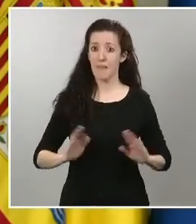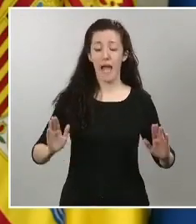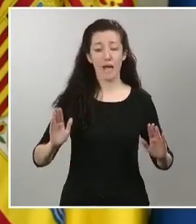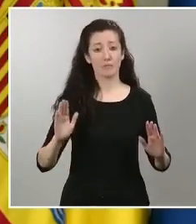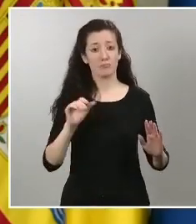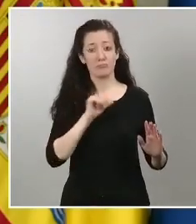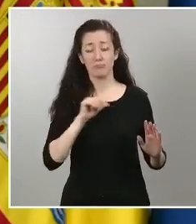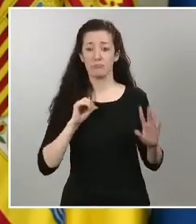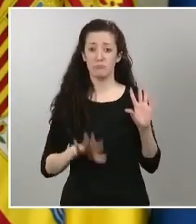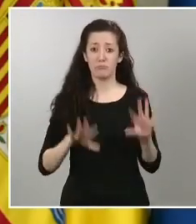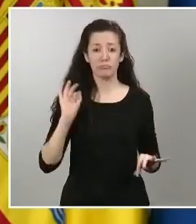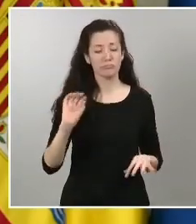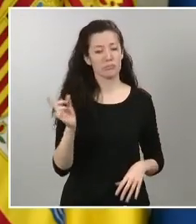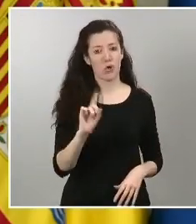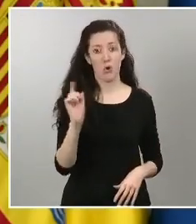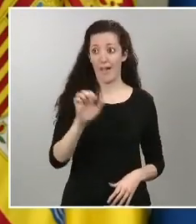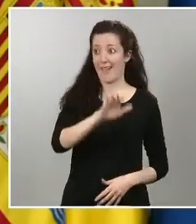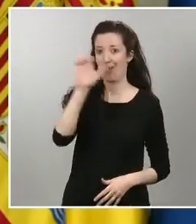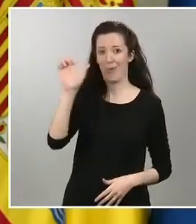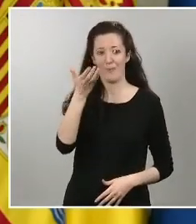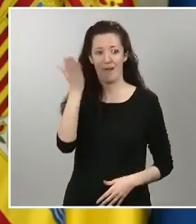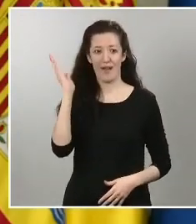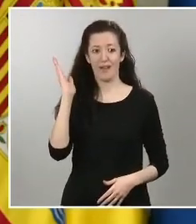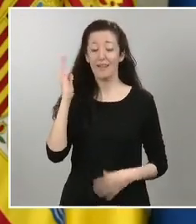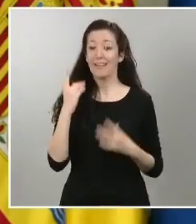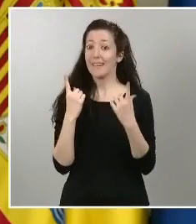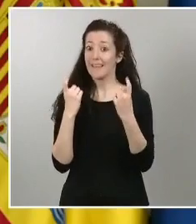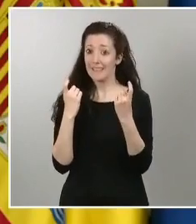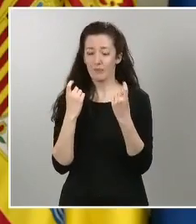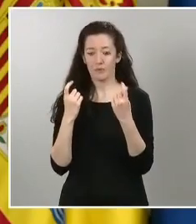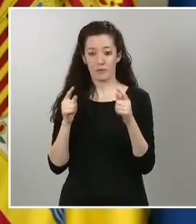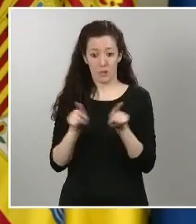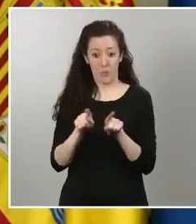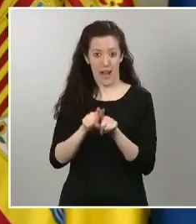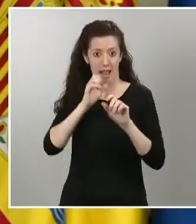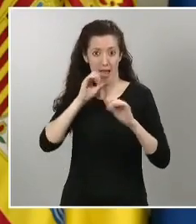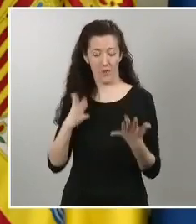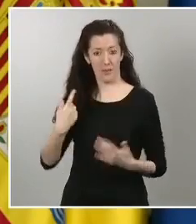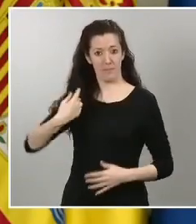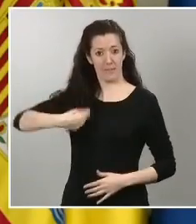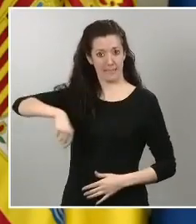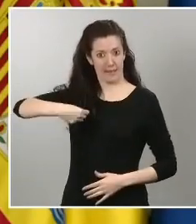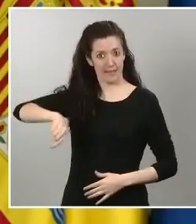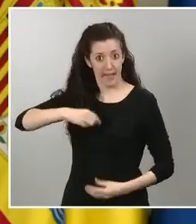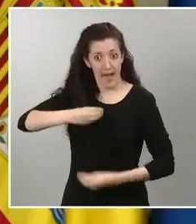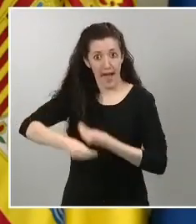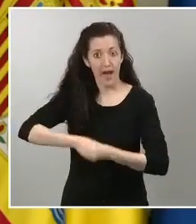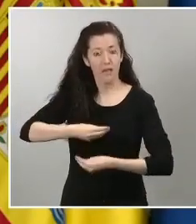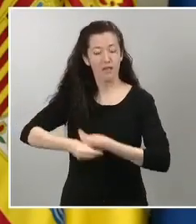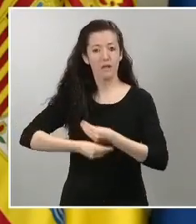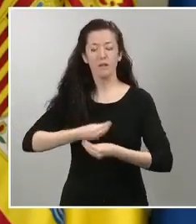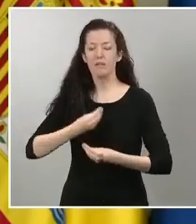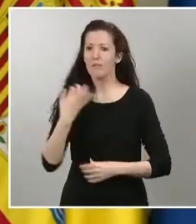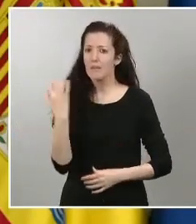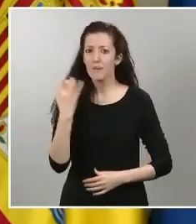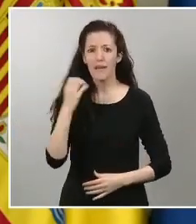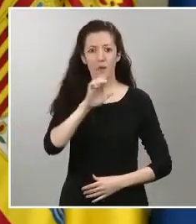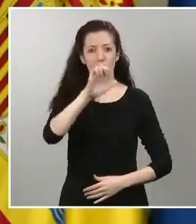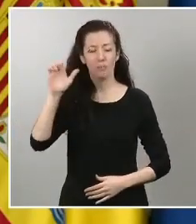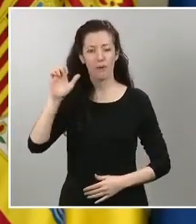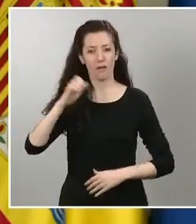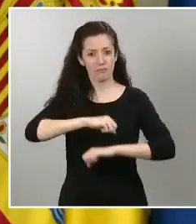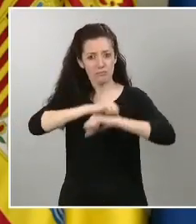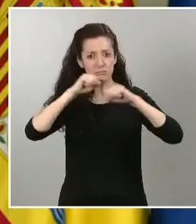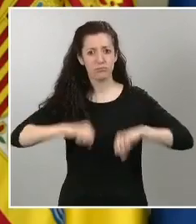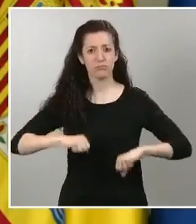haciendo nuestro presidente con firmeza una Europa más fuerte necesitamos obviamente liderar el